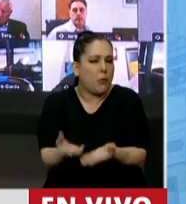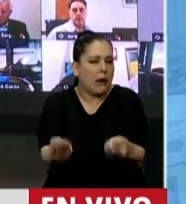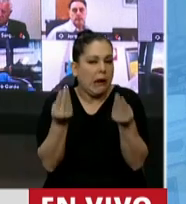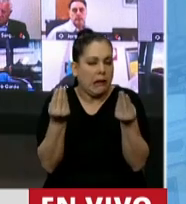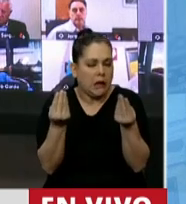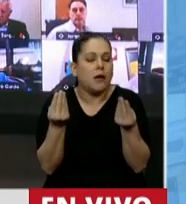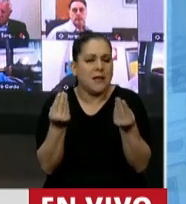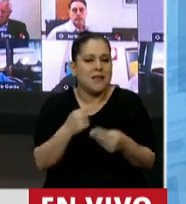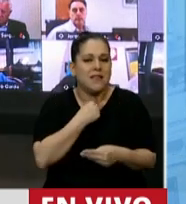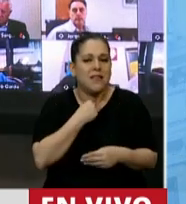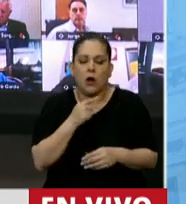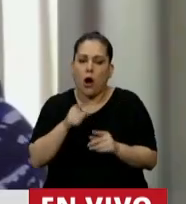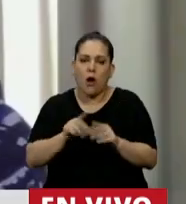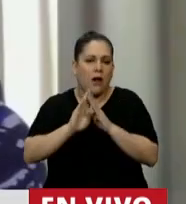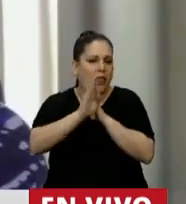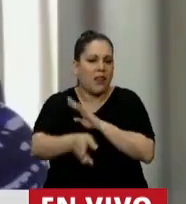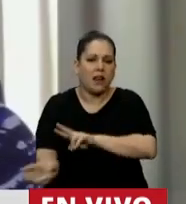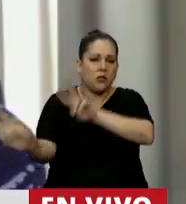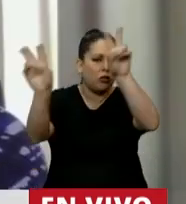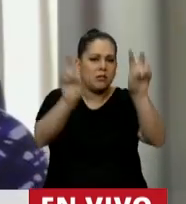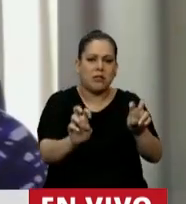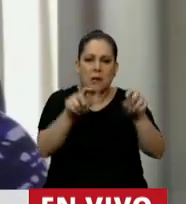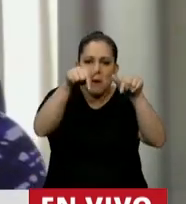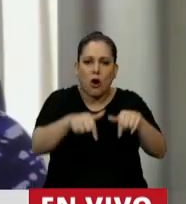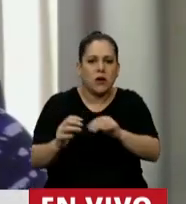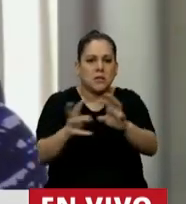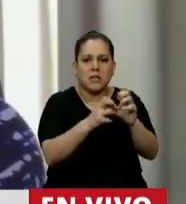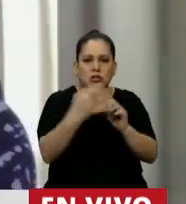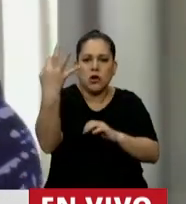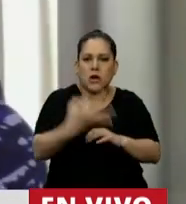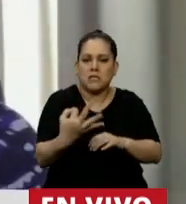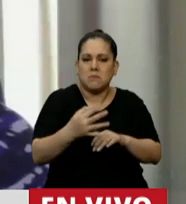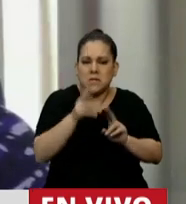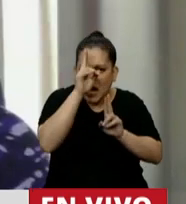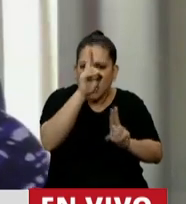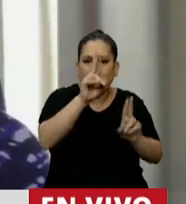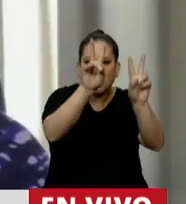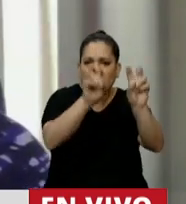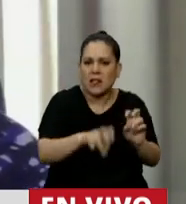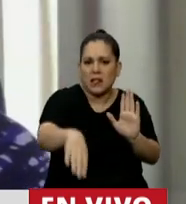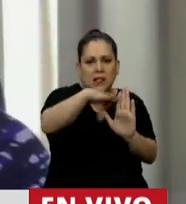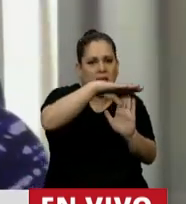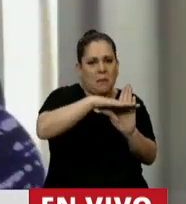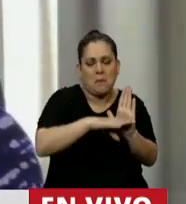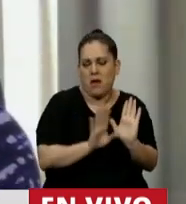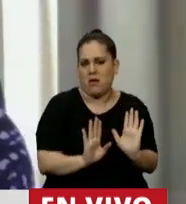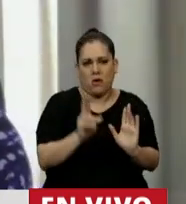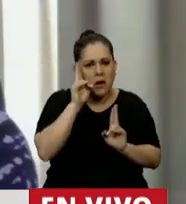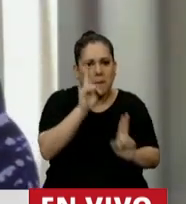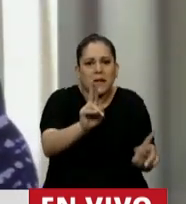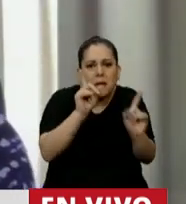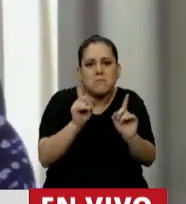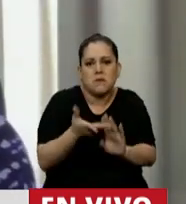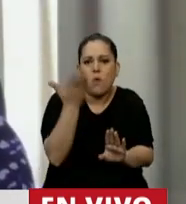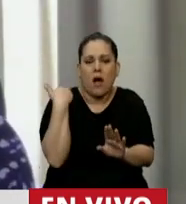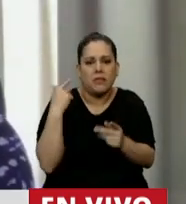que vayamos al temario de la sesión especial que se ha pedido. Que seamos respetuosos de nuestra palabra. Es lo único